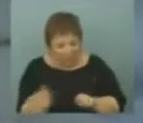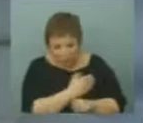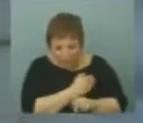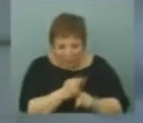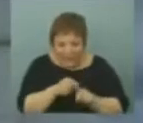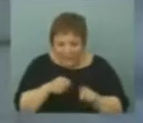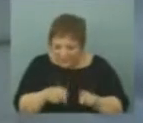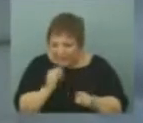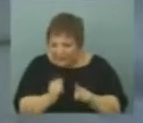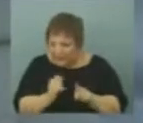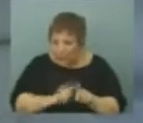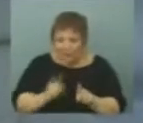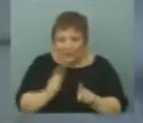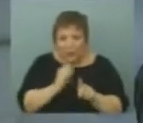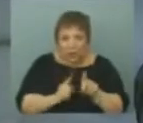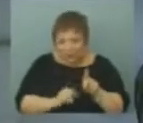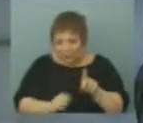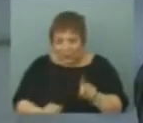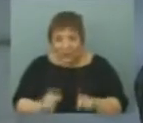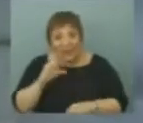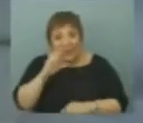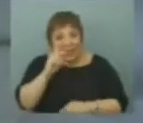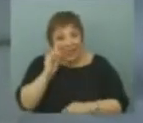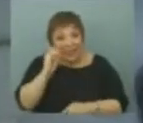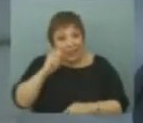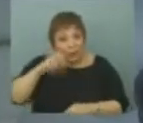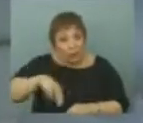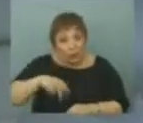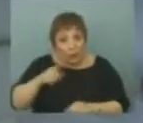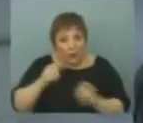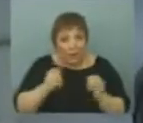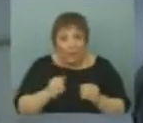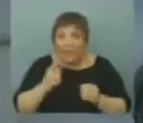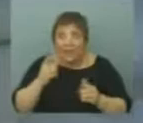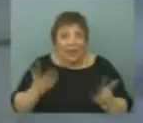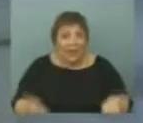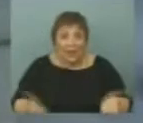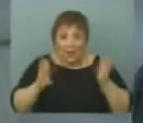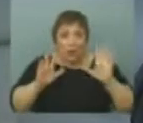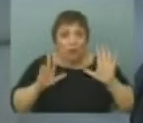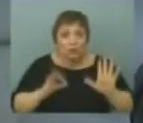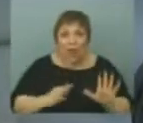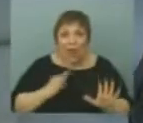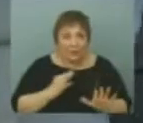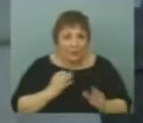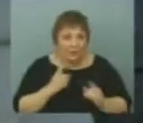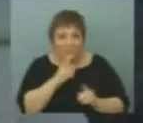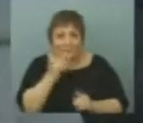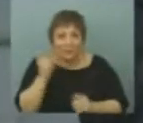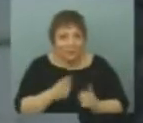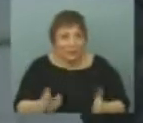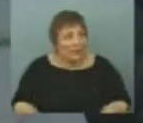Esto sí, esto no, para afuera. Esto sí, no. Bueno, y así Clinton tuvo una década dorada, ocho años dorados. ¿Sí? O sea,